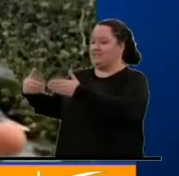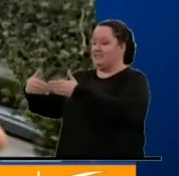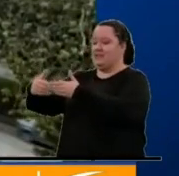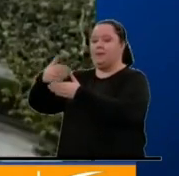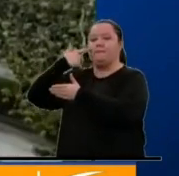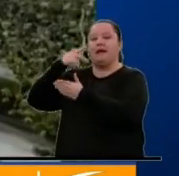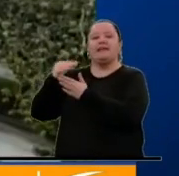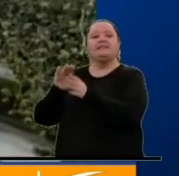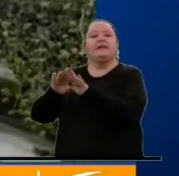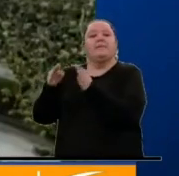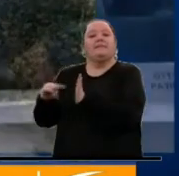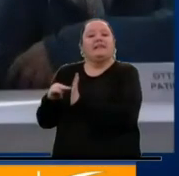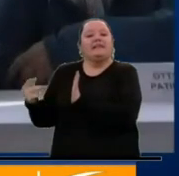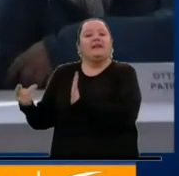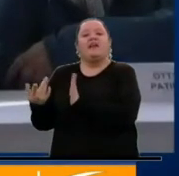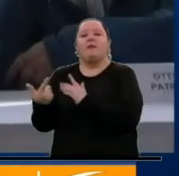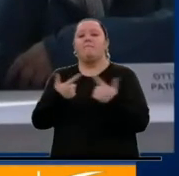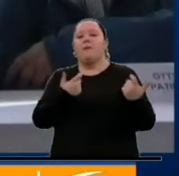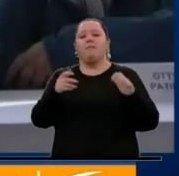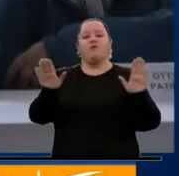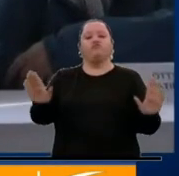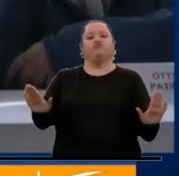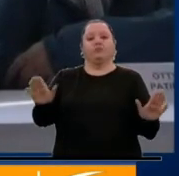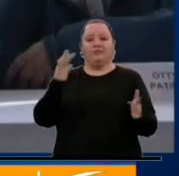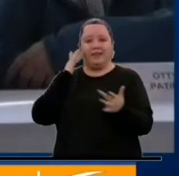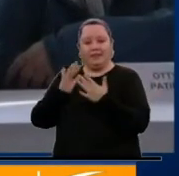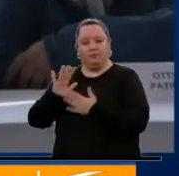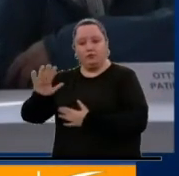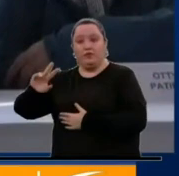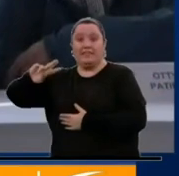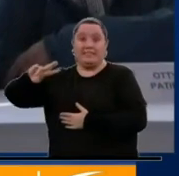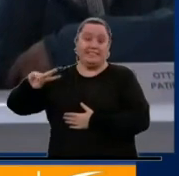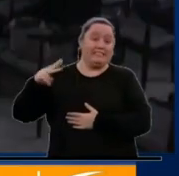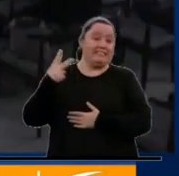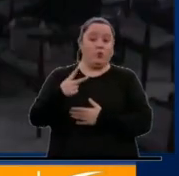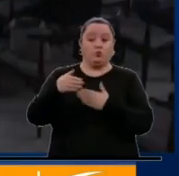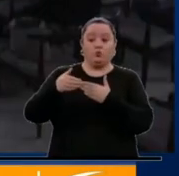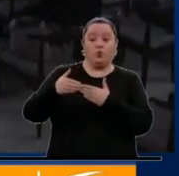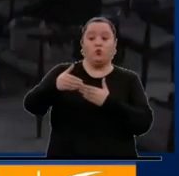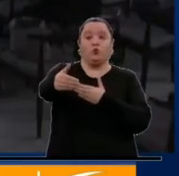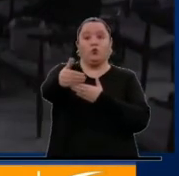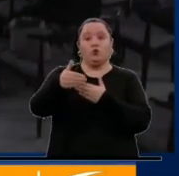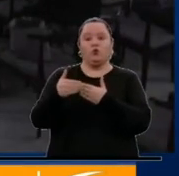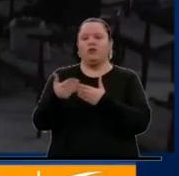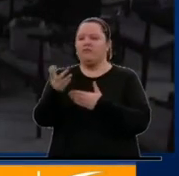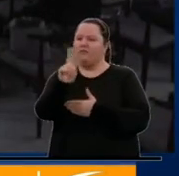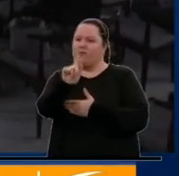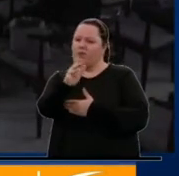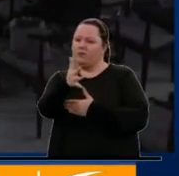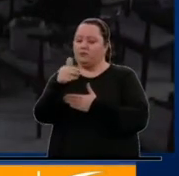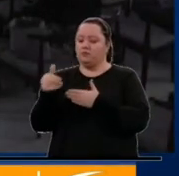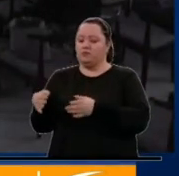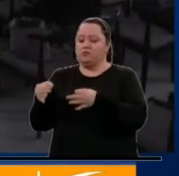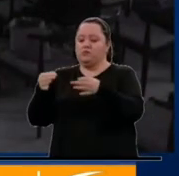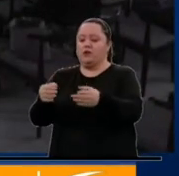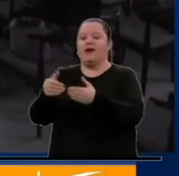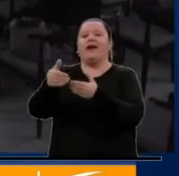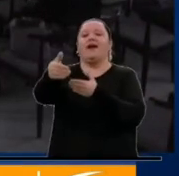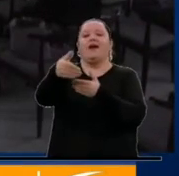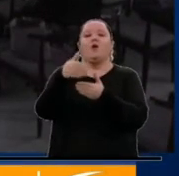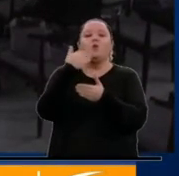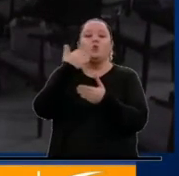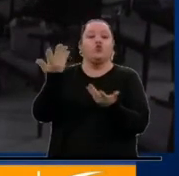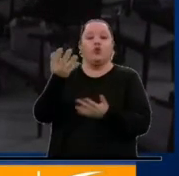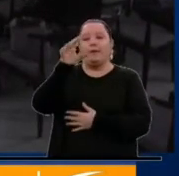mesa técnica del cese al fuego bilateral y el segundo ciclo se llevaría hacia el mes de febrero que se realizaría en